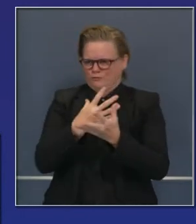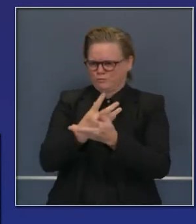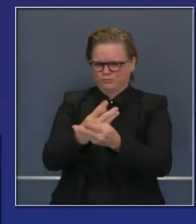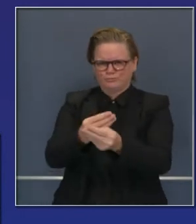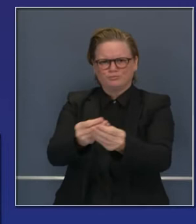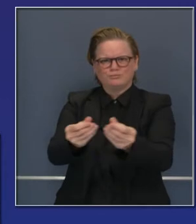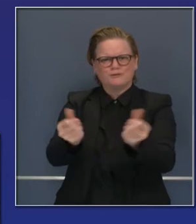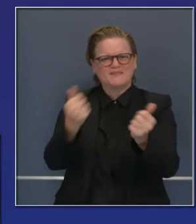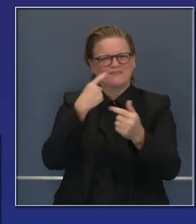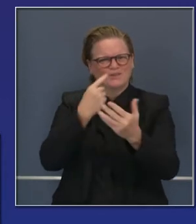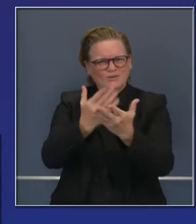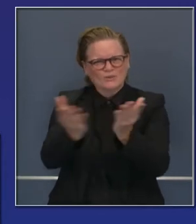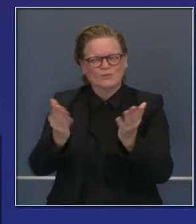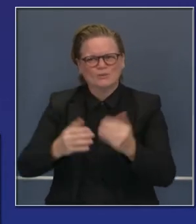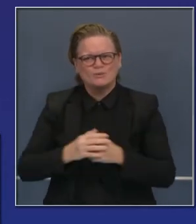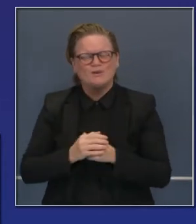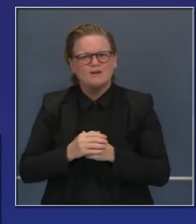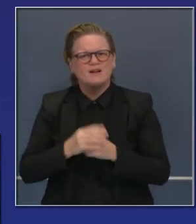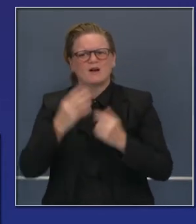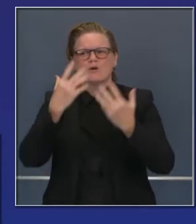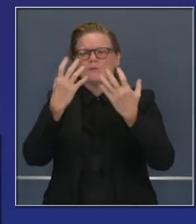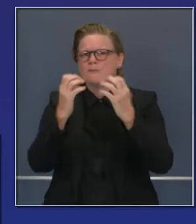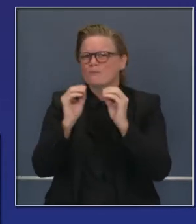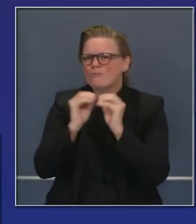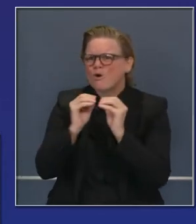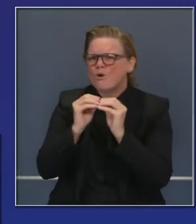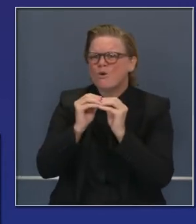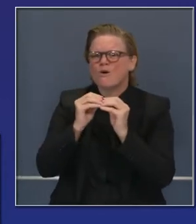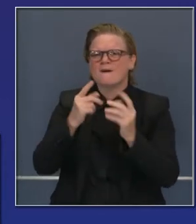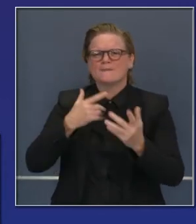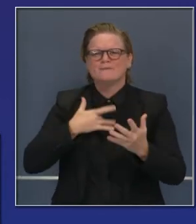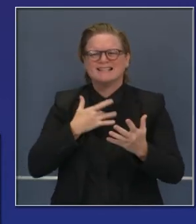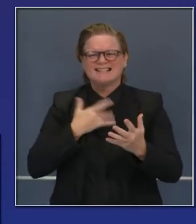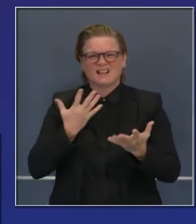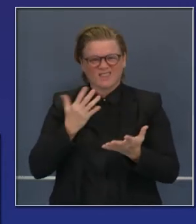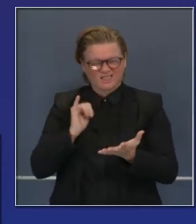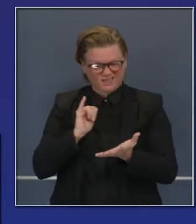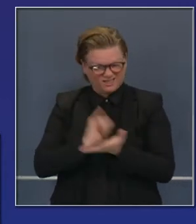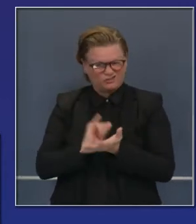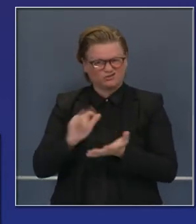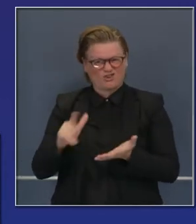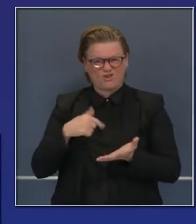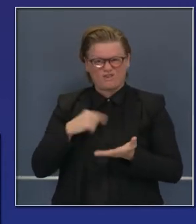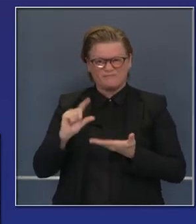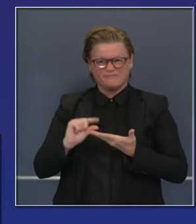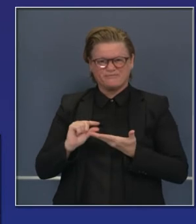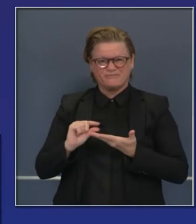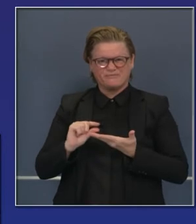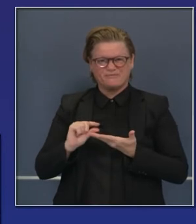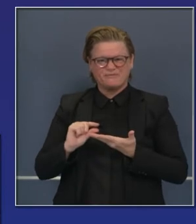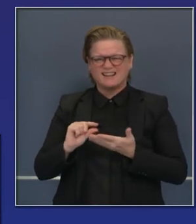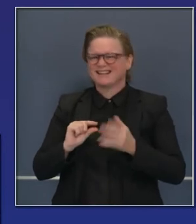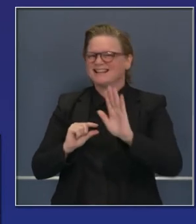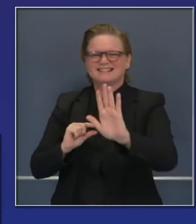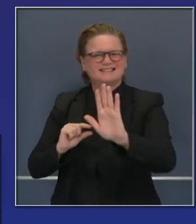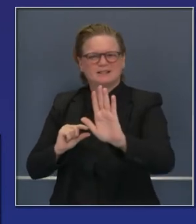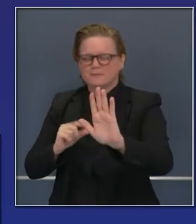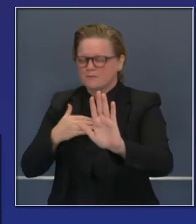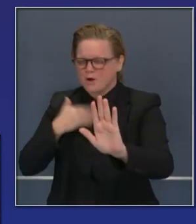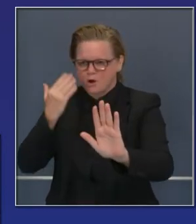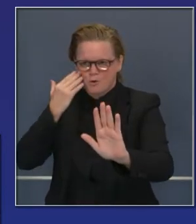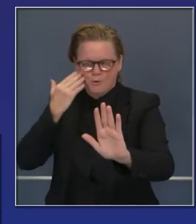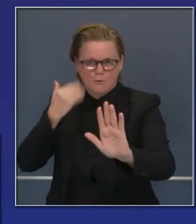cuenta que no es ni siquiera cerca de lo que necesitamos, pero como ex dueño de